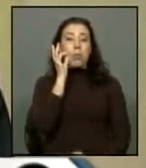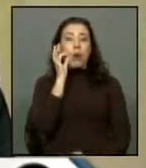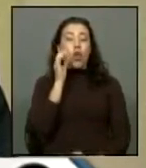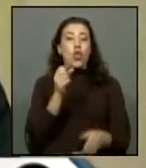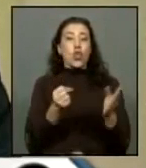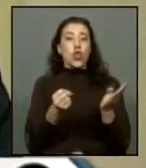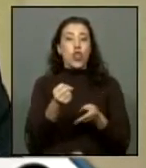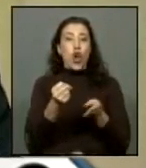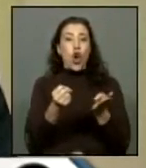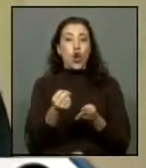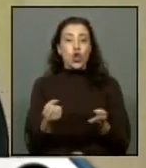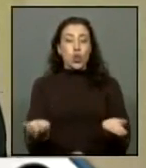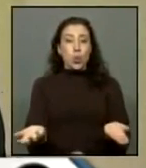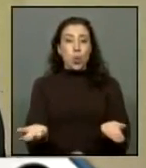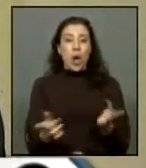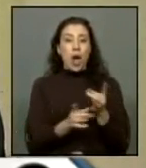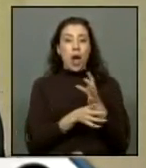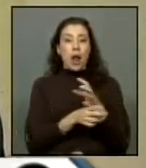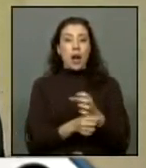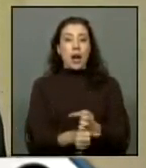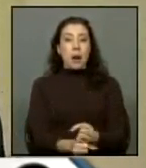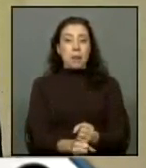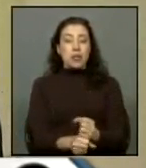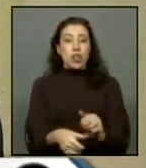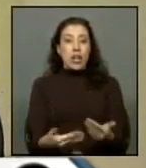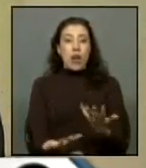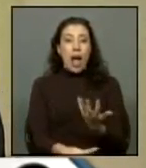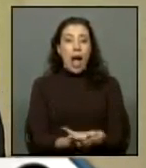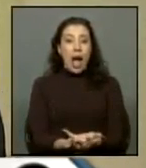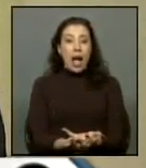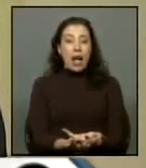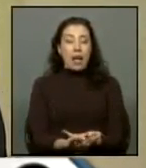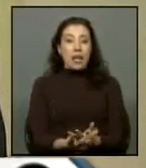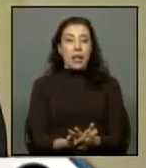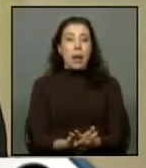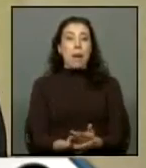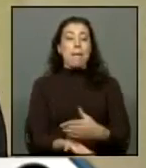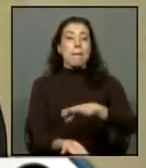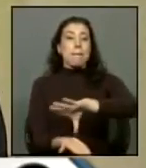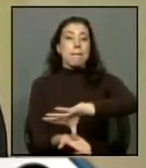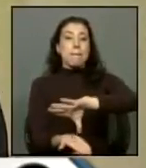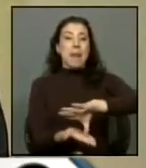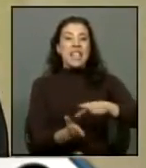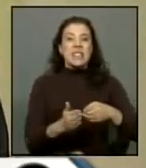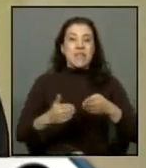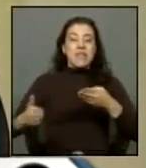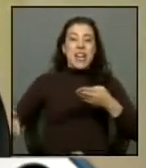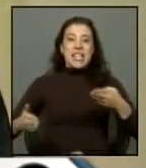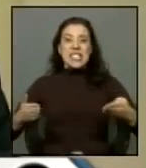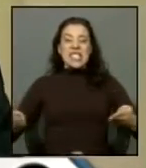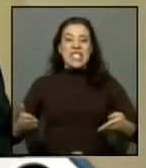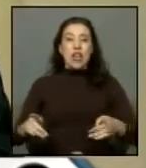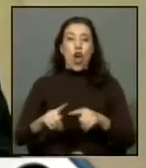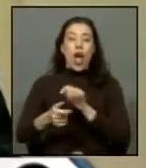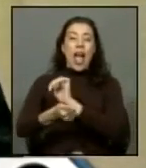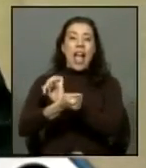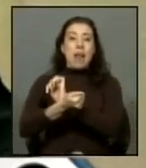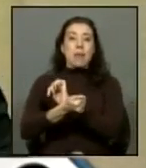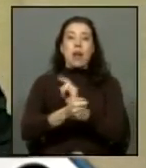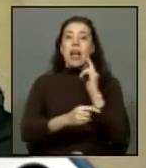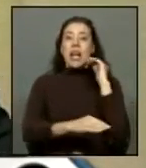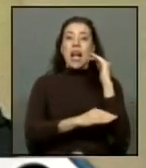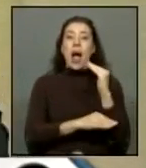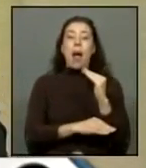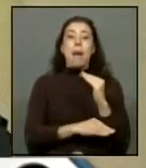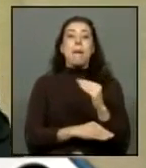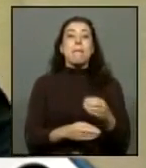torturas frente a represiones que hoy día ocurren en países vecinos y hermanos comandados por partidos políticos que